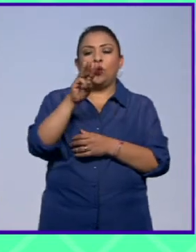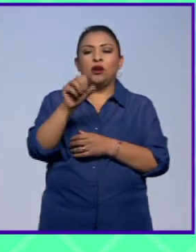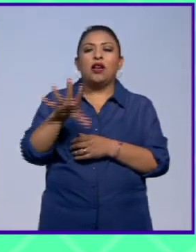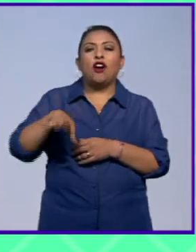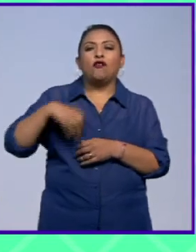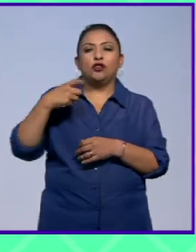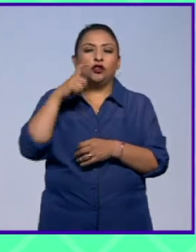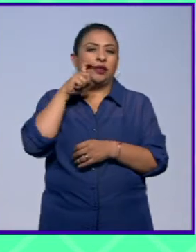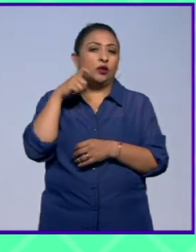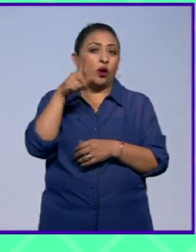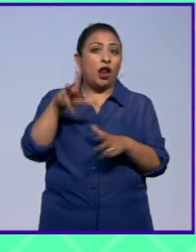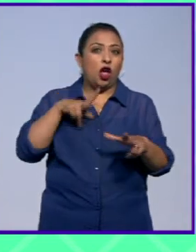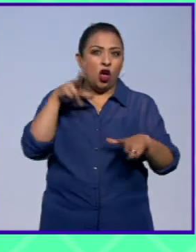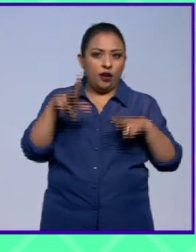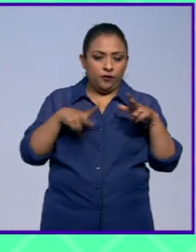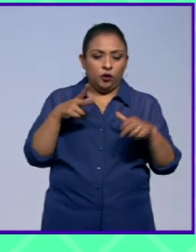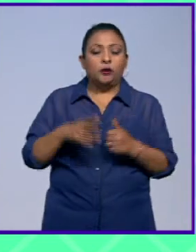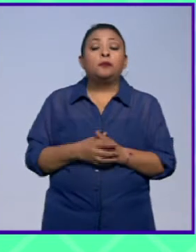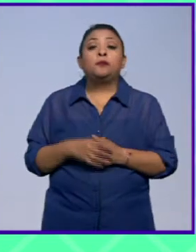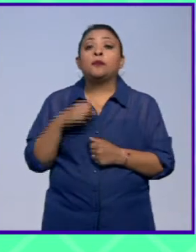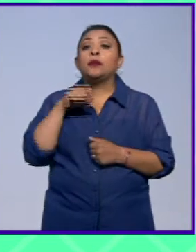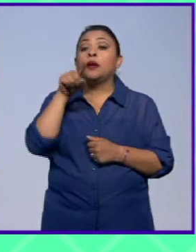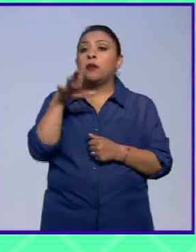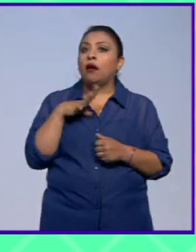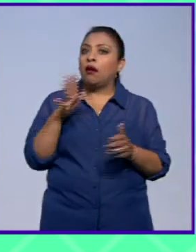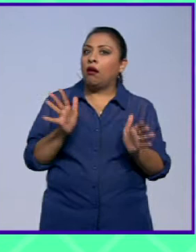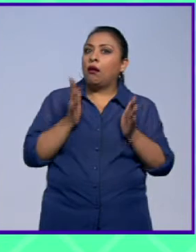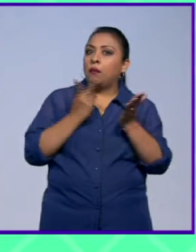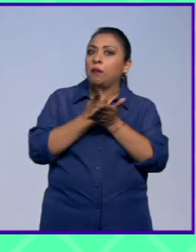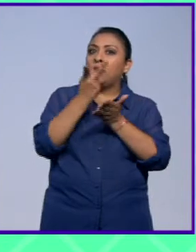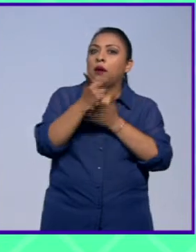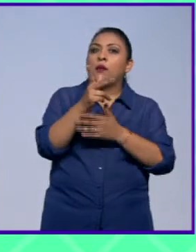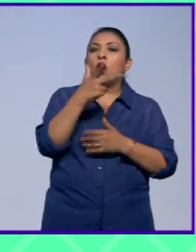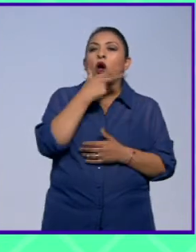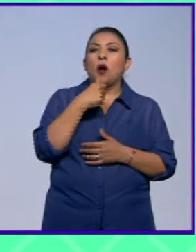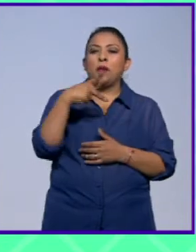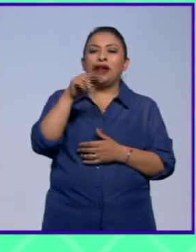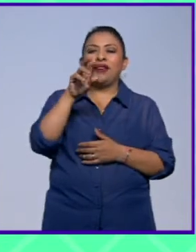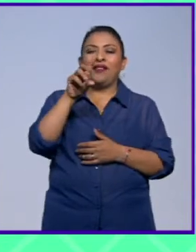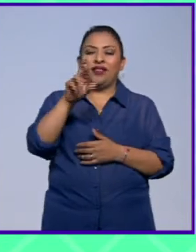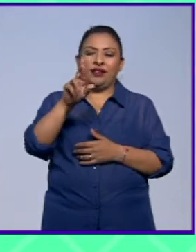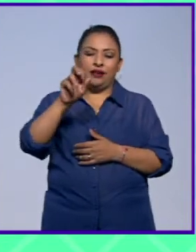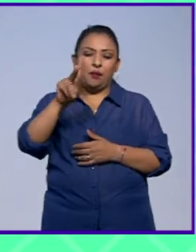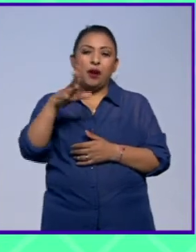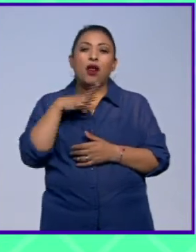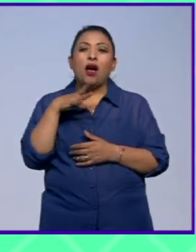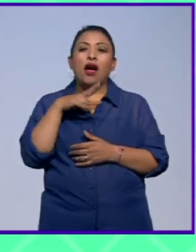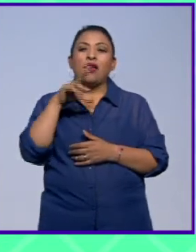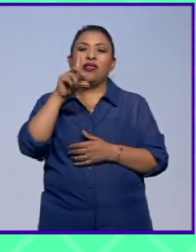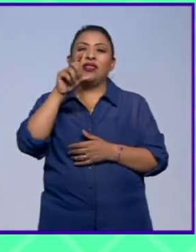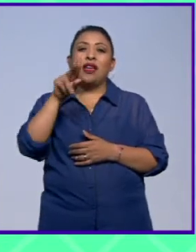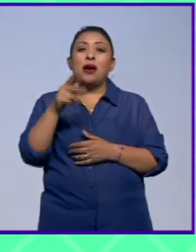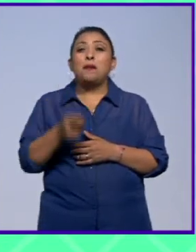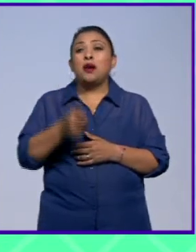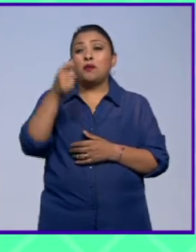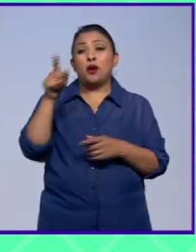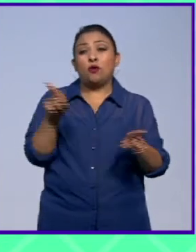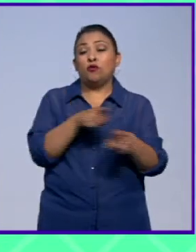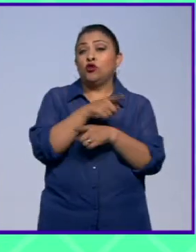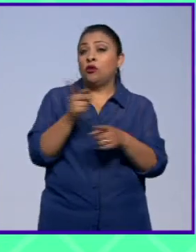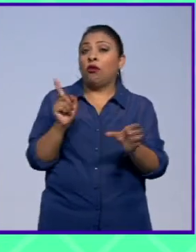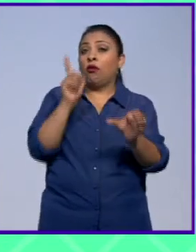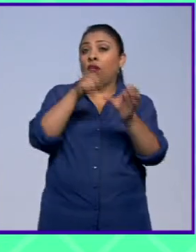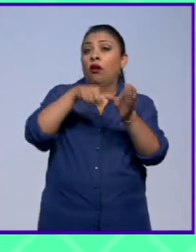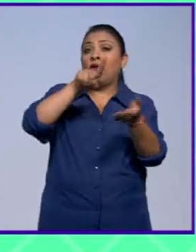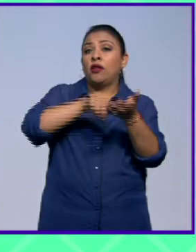el abuso sexual en Hollywood también sorprendió el premio al rapero Kendrick Lamar por su álbum Dan ya que es el primer músico que no